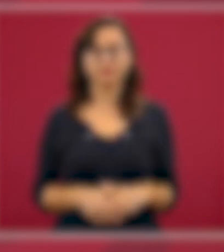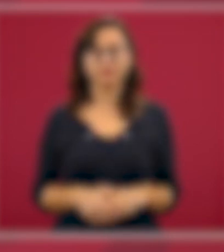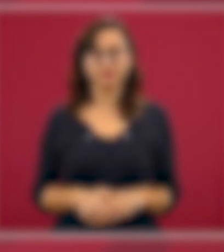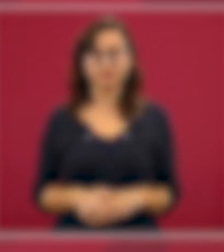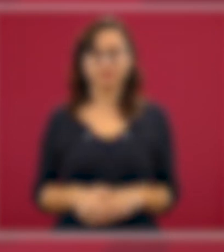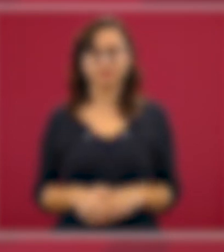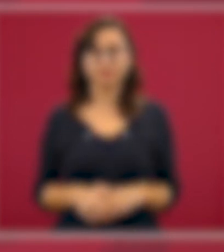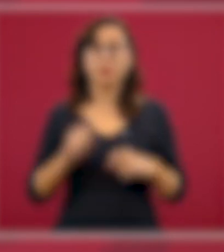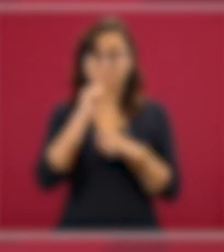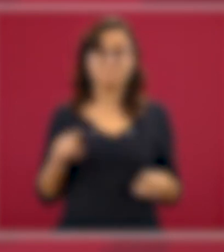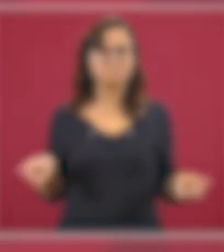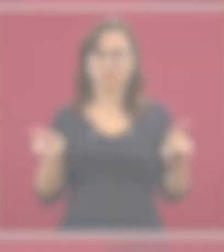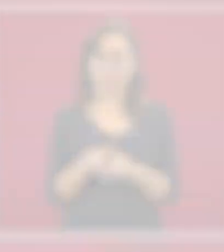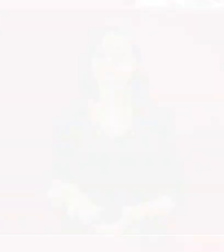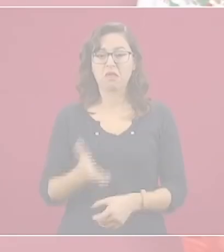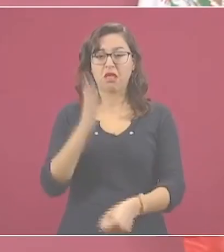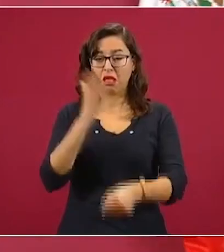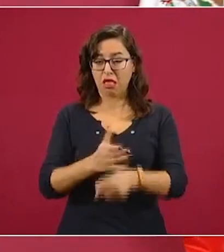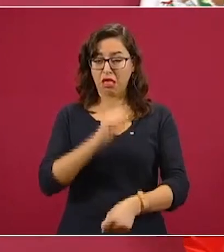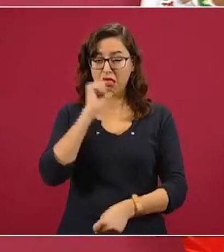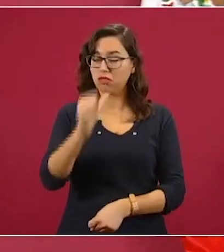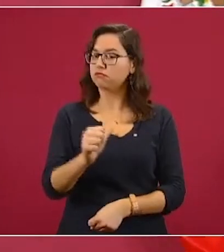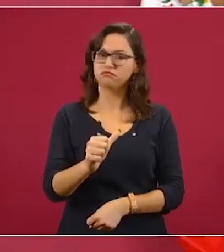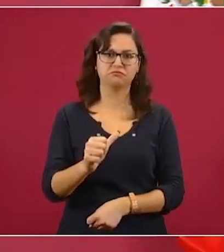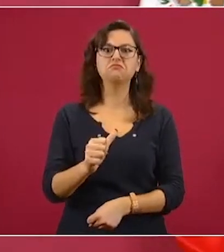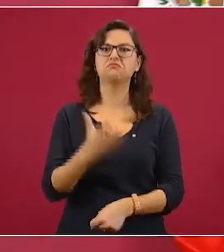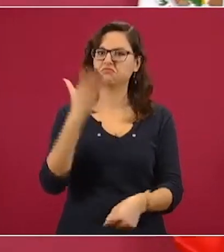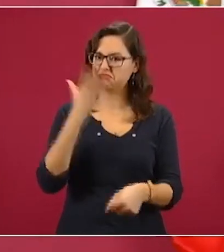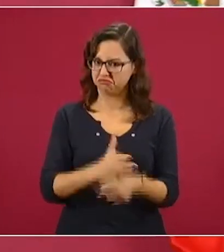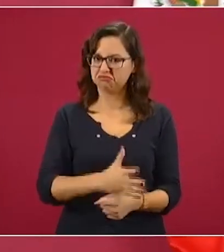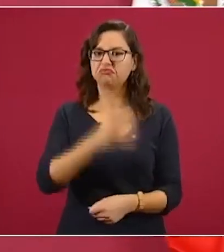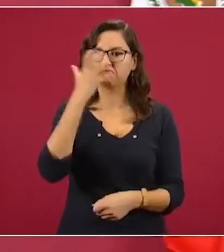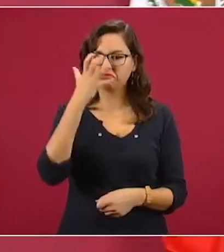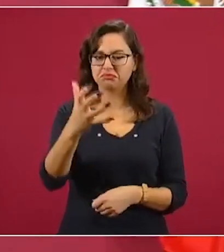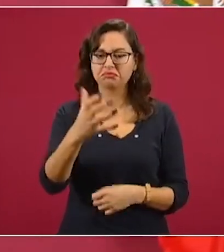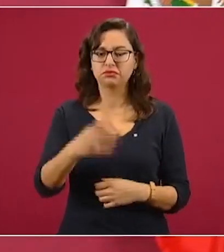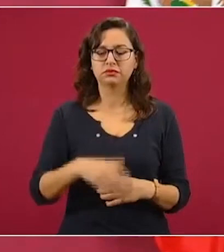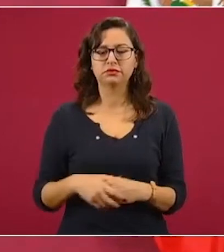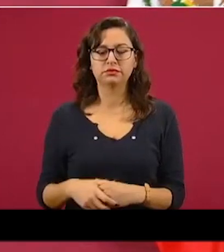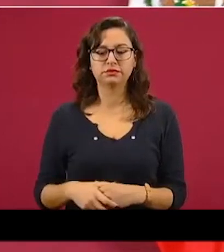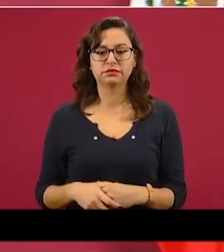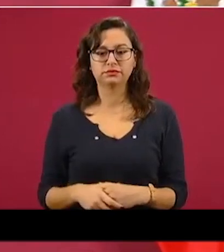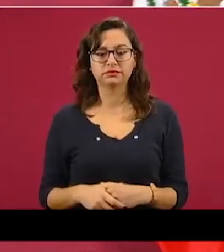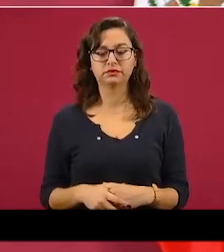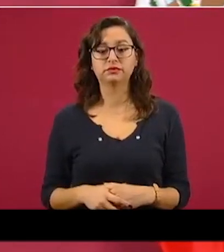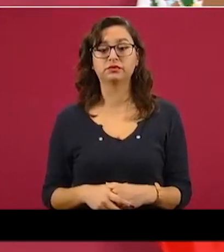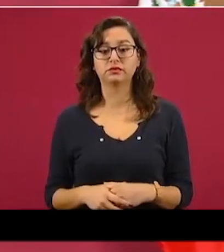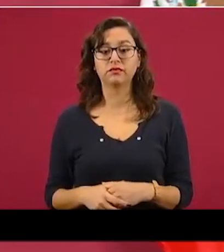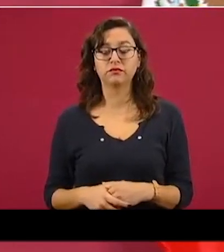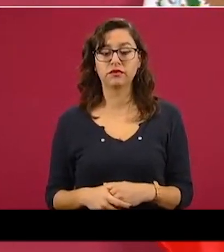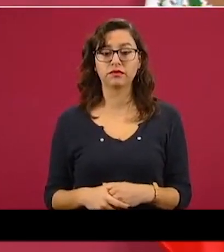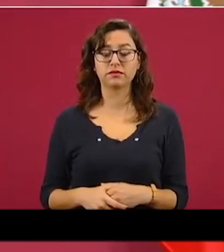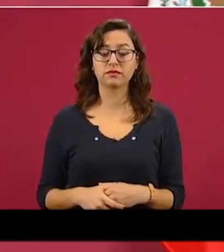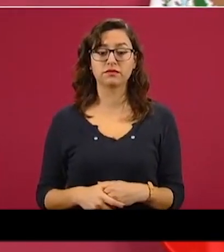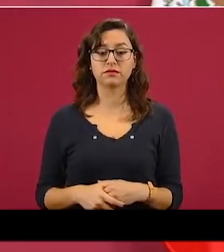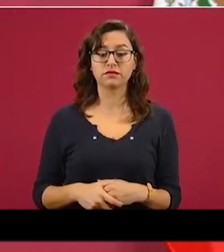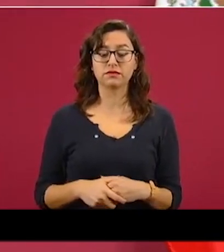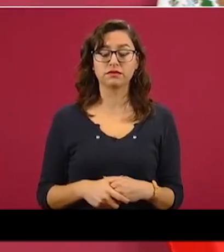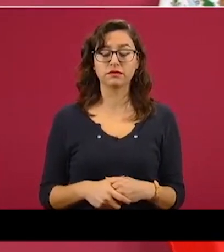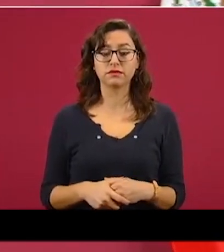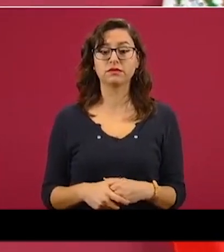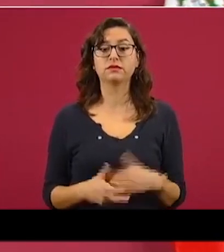organizada como a la de cuello blanco. Solo así vamos a